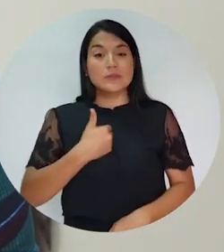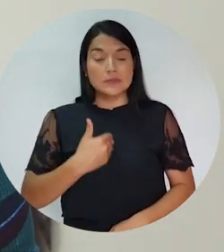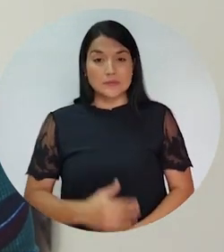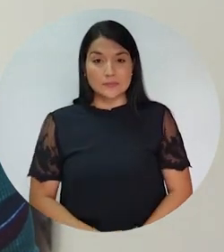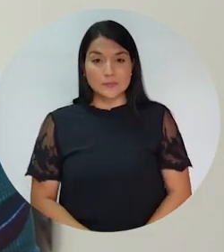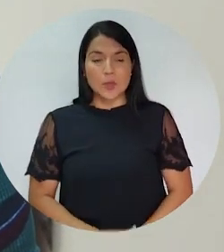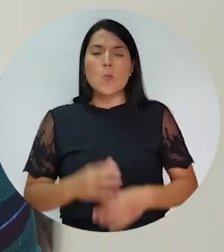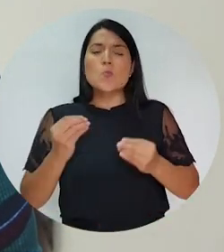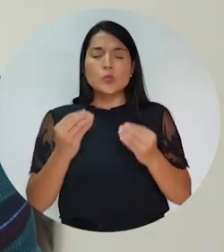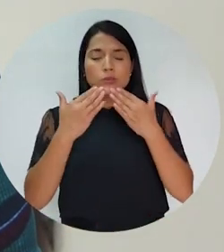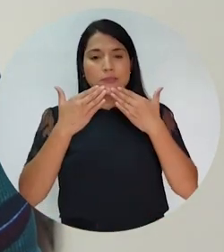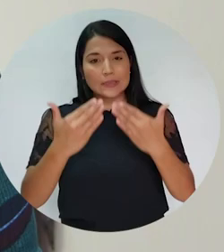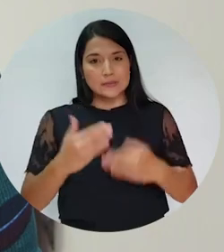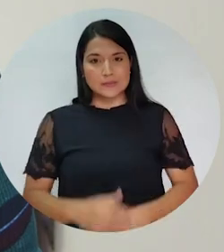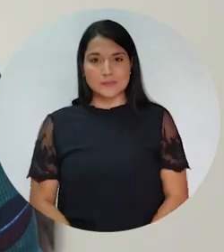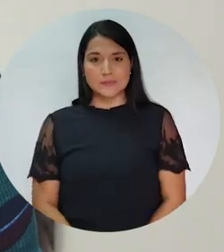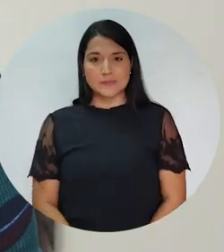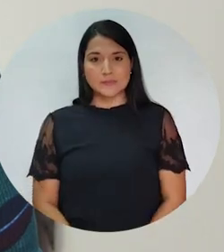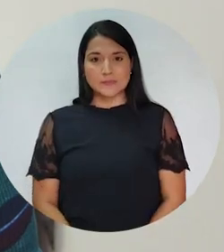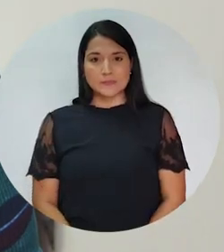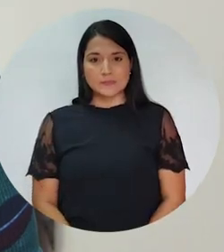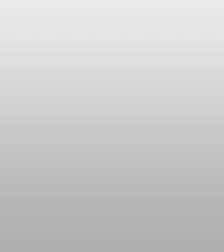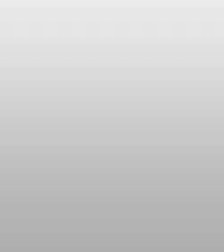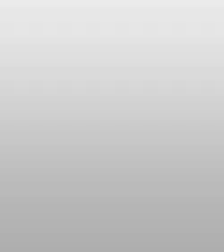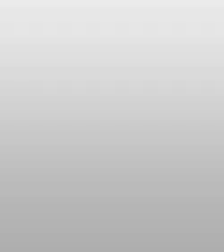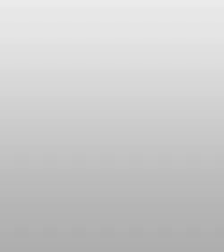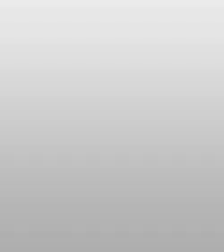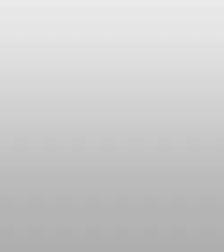nos merecemos. Muchas gracias.